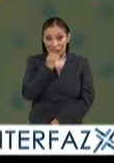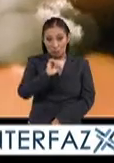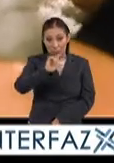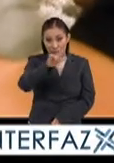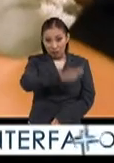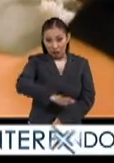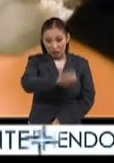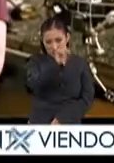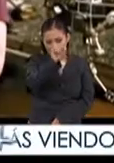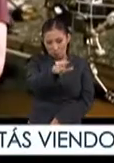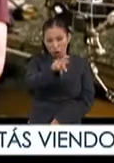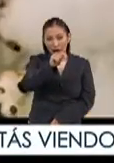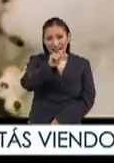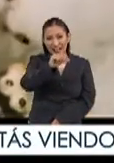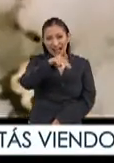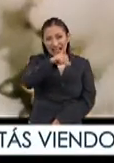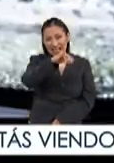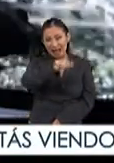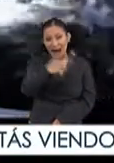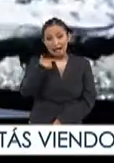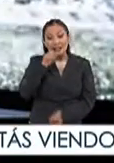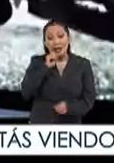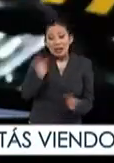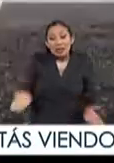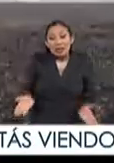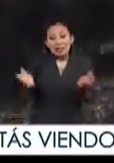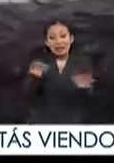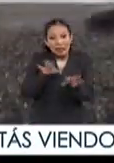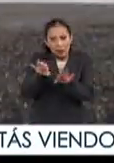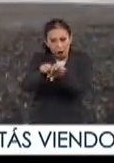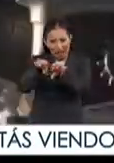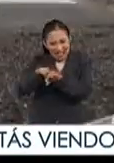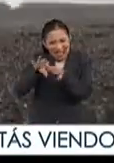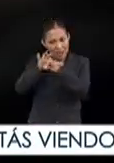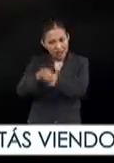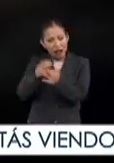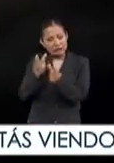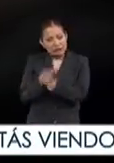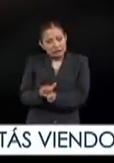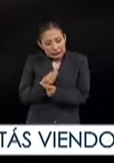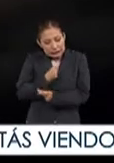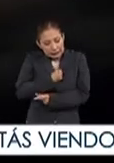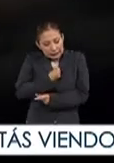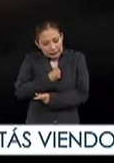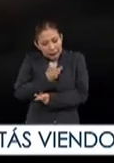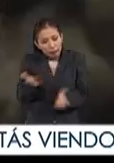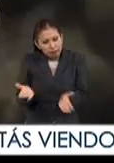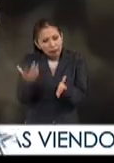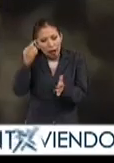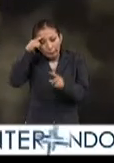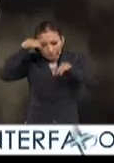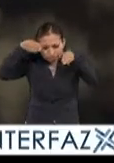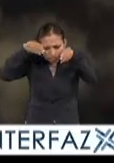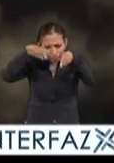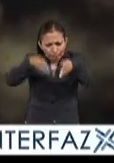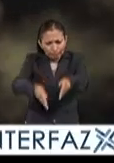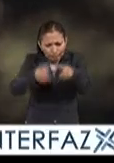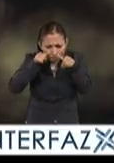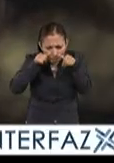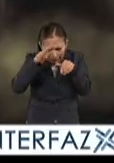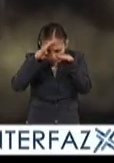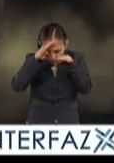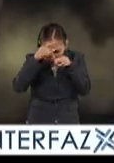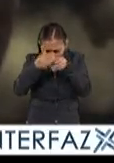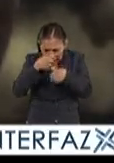profesionales de esta técnica además de fomentar el trabajo en equipo y la paciencia incentiva la concentración el